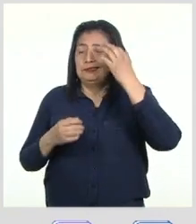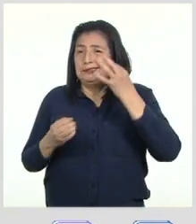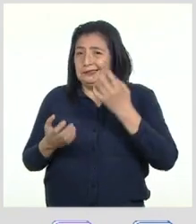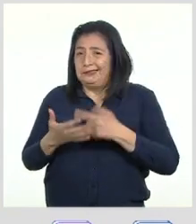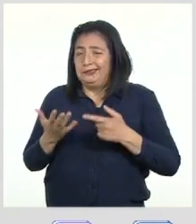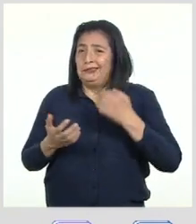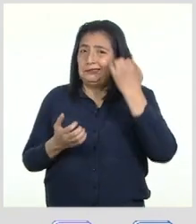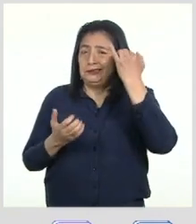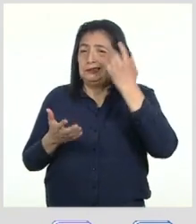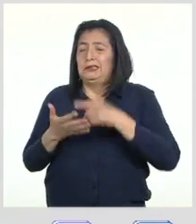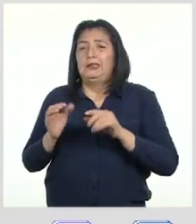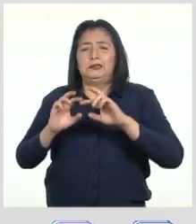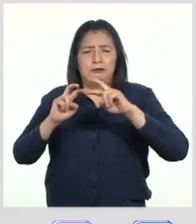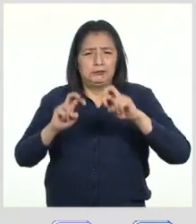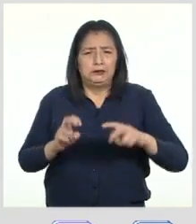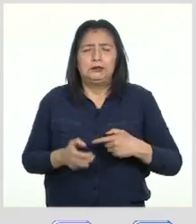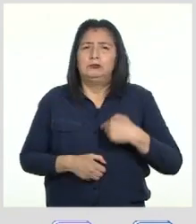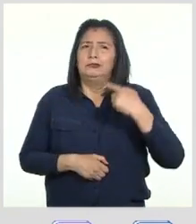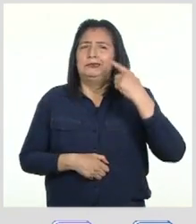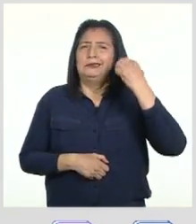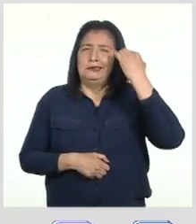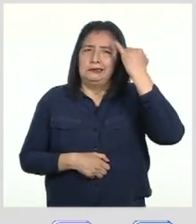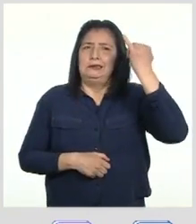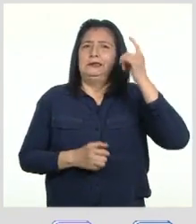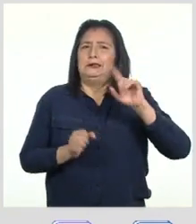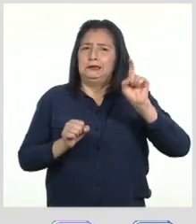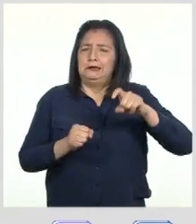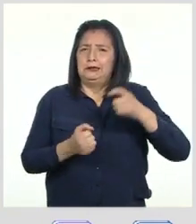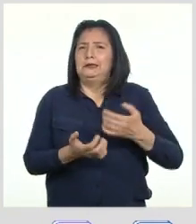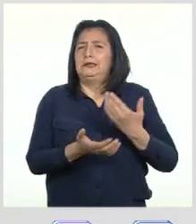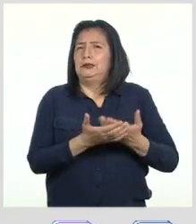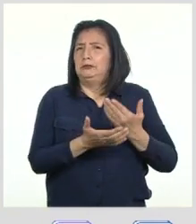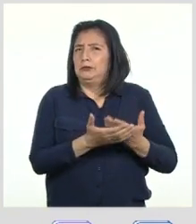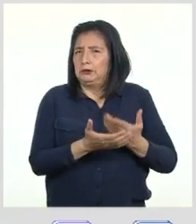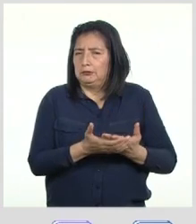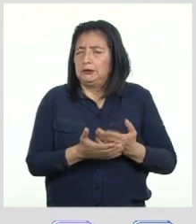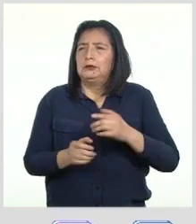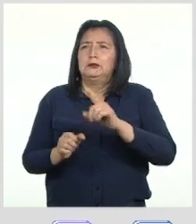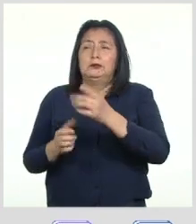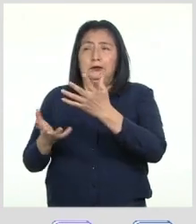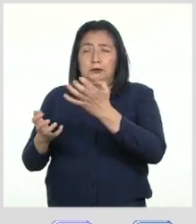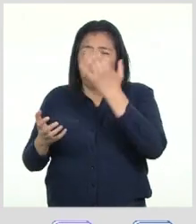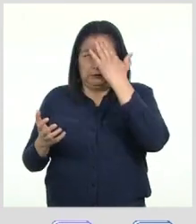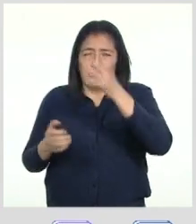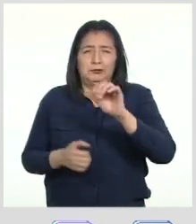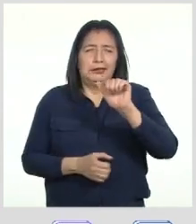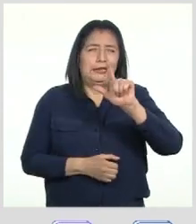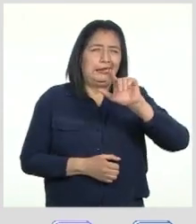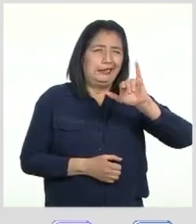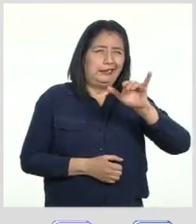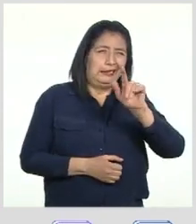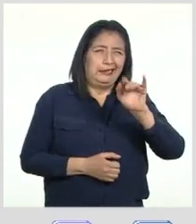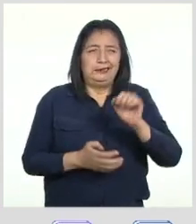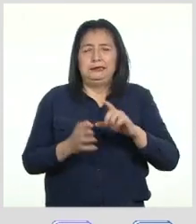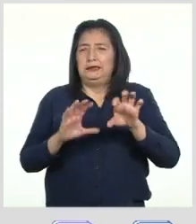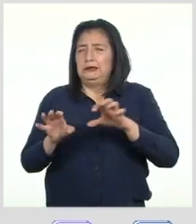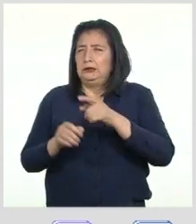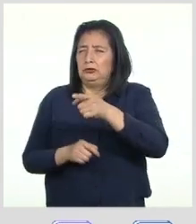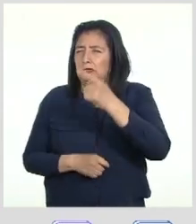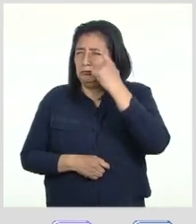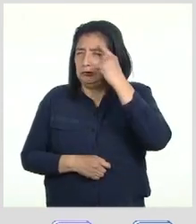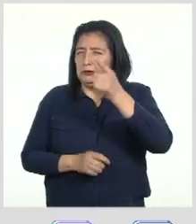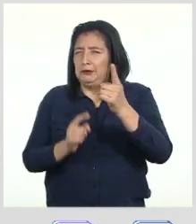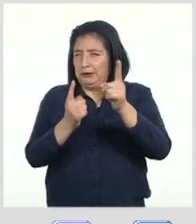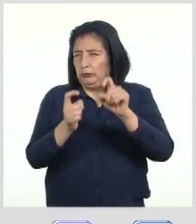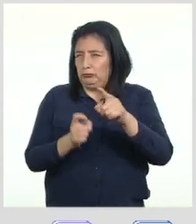investigar O sea, nuestra postura debe estar fundamentada ¿Quieren saber cómo Alejandra construyó su postura sobre la pregunta que le ha